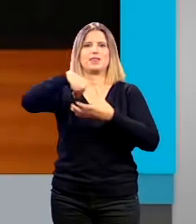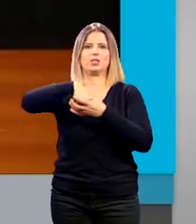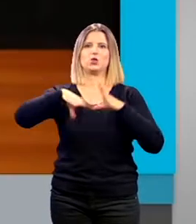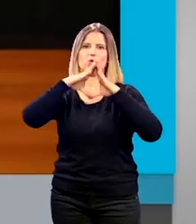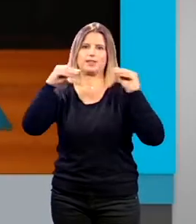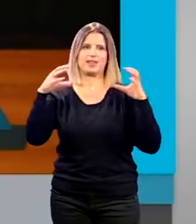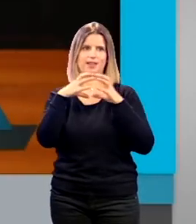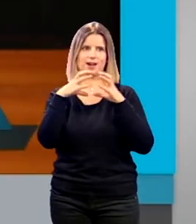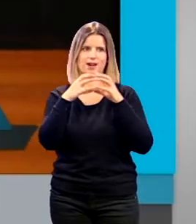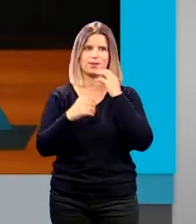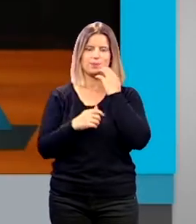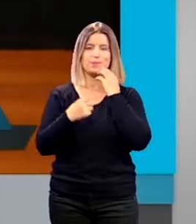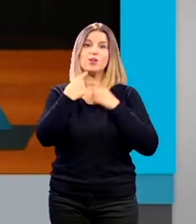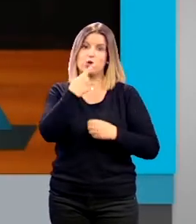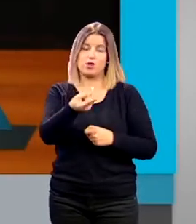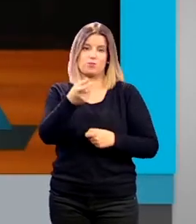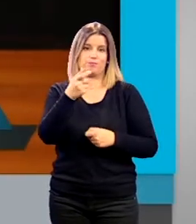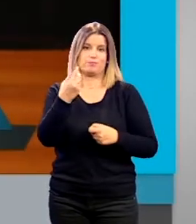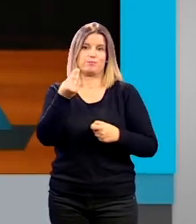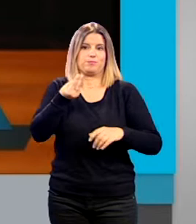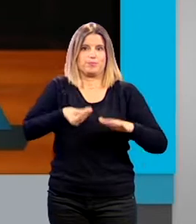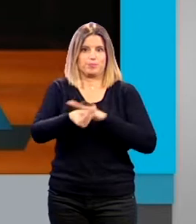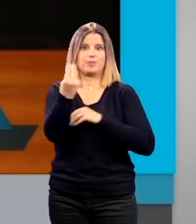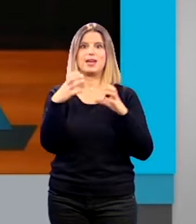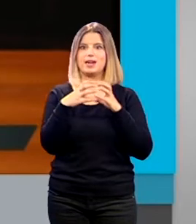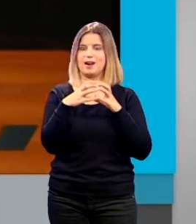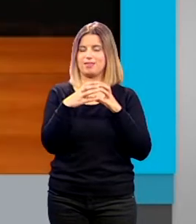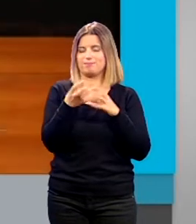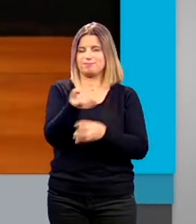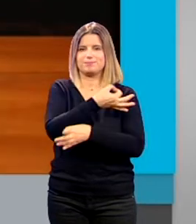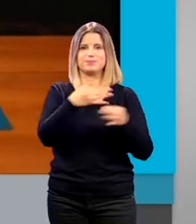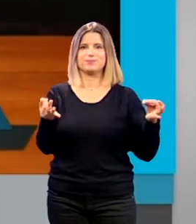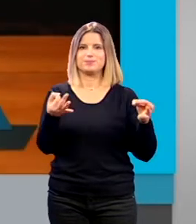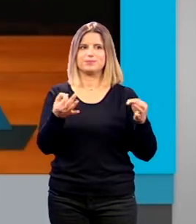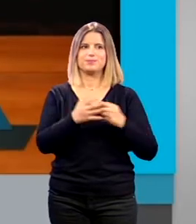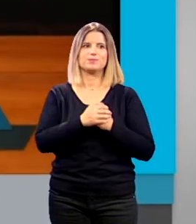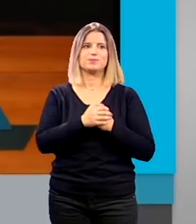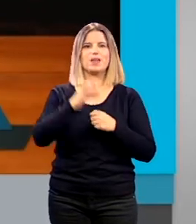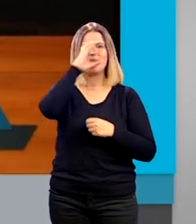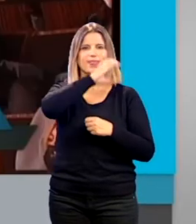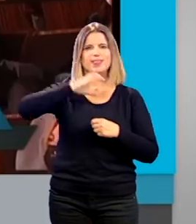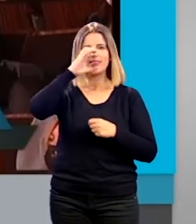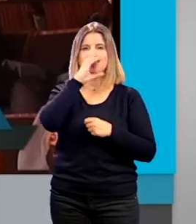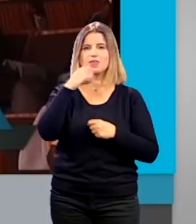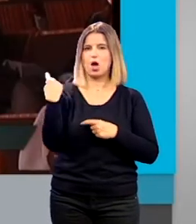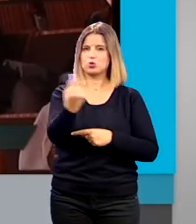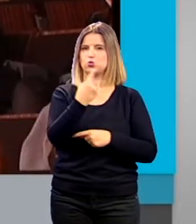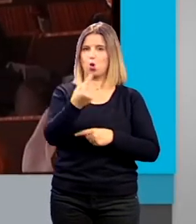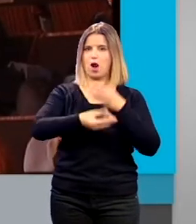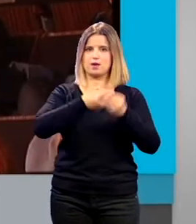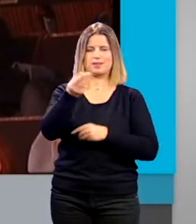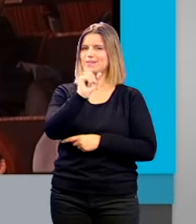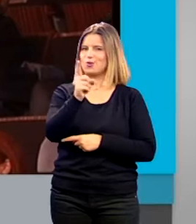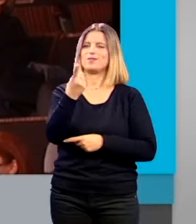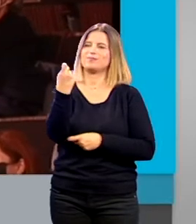Granada Como digo que soy granadino pues esto es magnífico La divulgación como la ciencia no se hace sola necesitas colaboradores